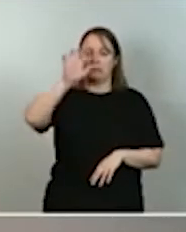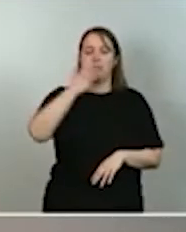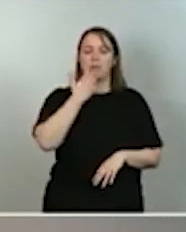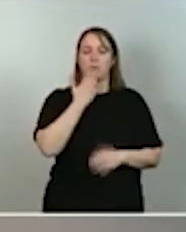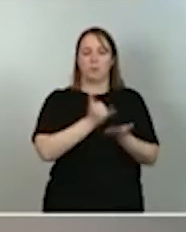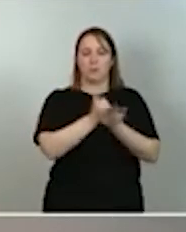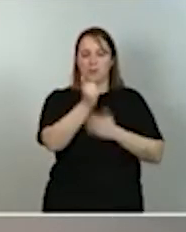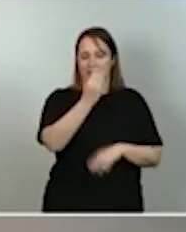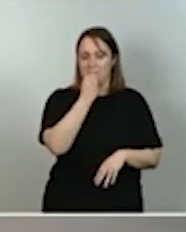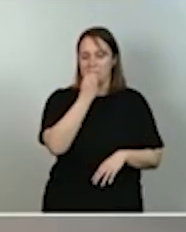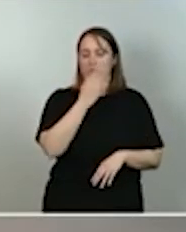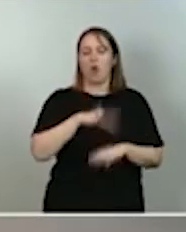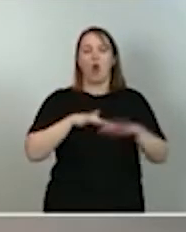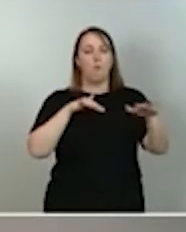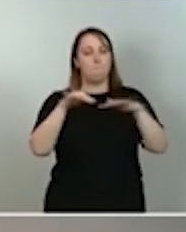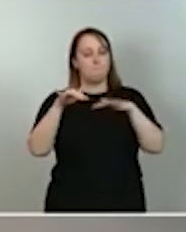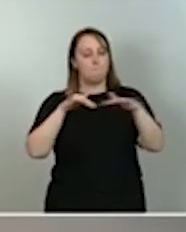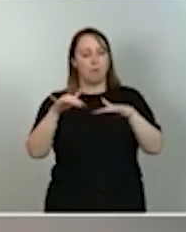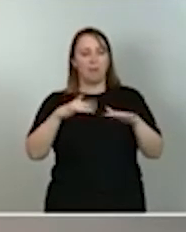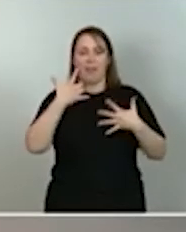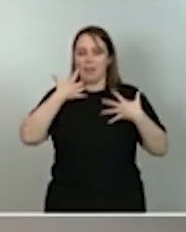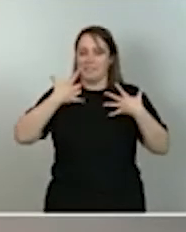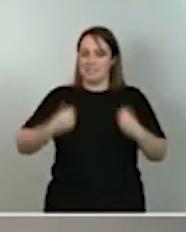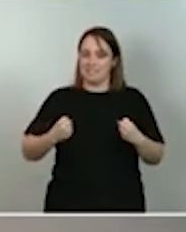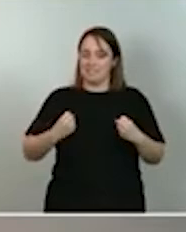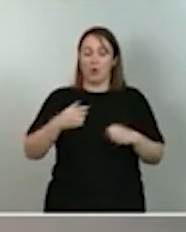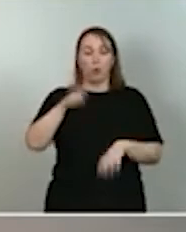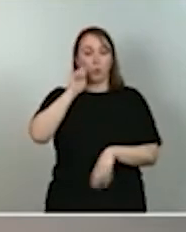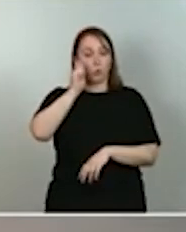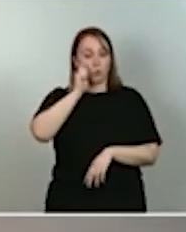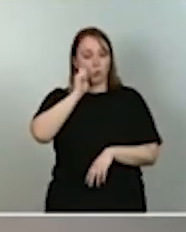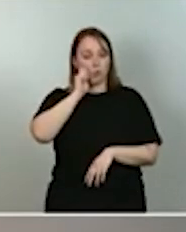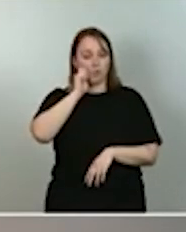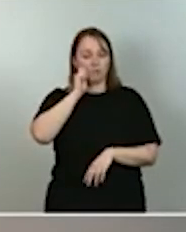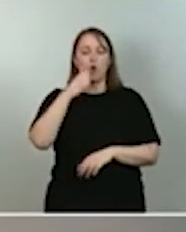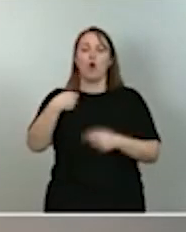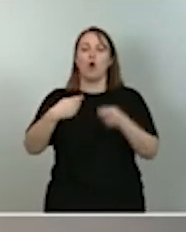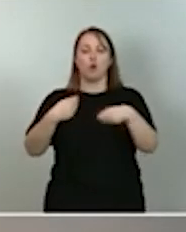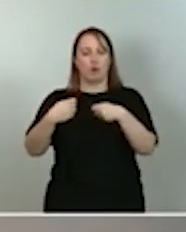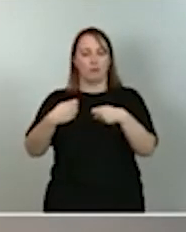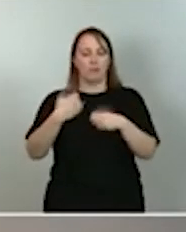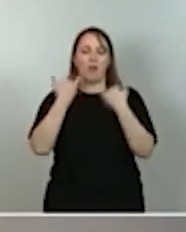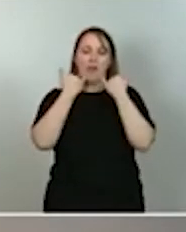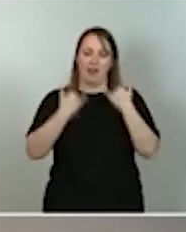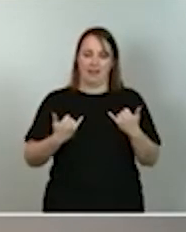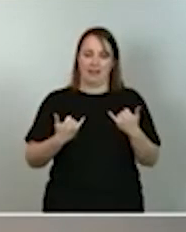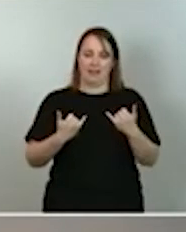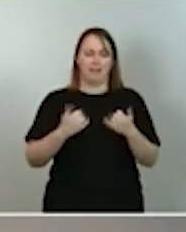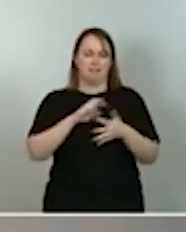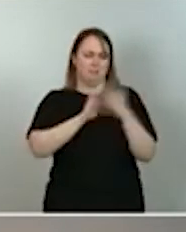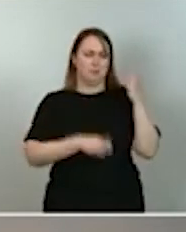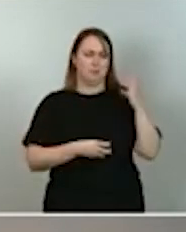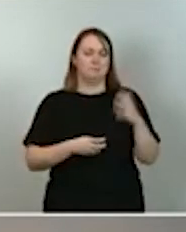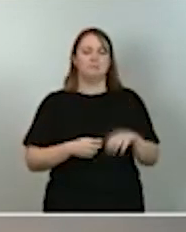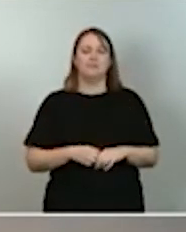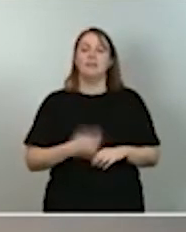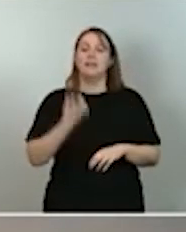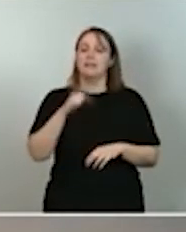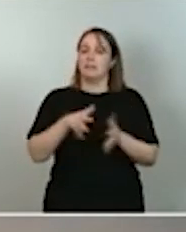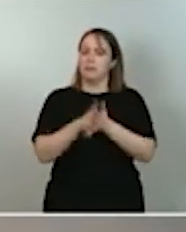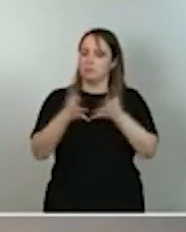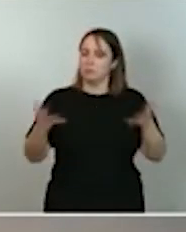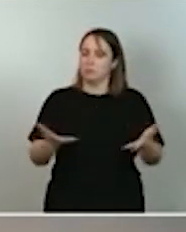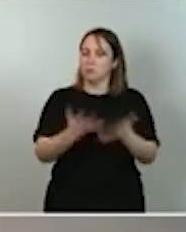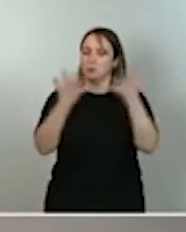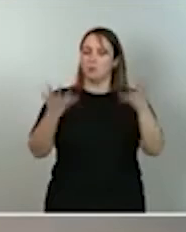movilidad, la salud, el turismo, el comercio o la energía, entre otros. También impulsaremos la participación de España